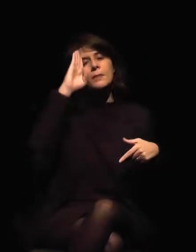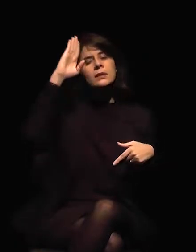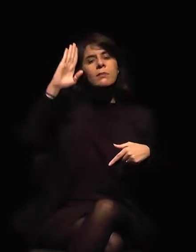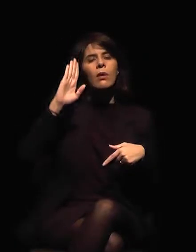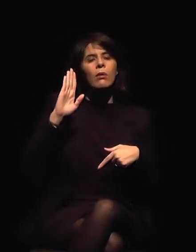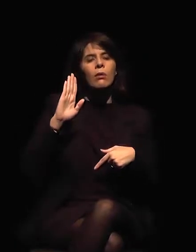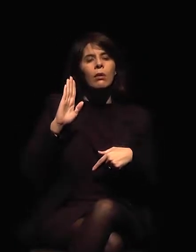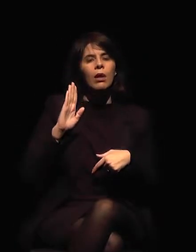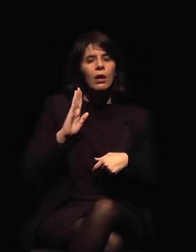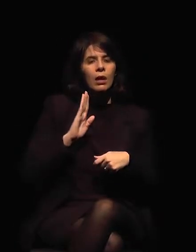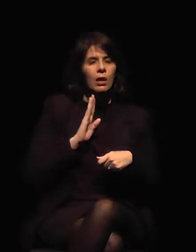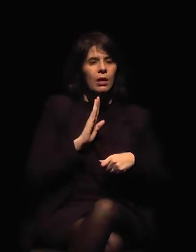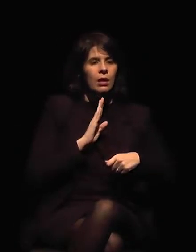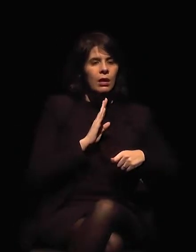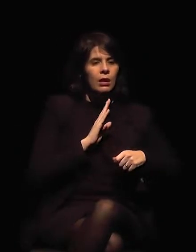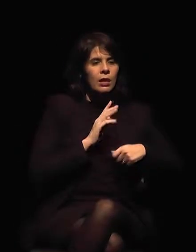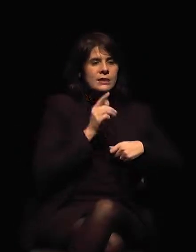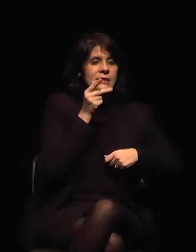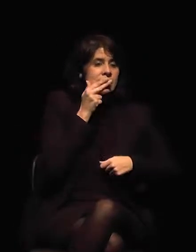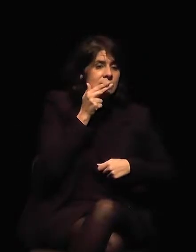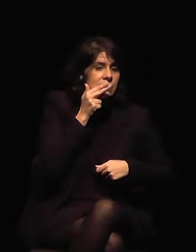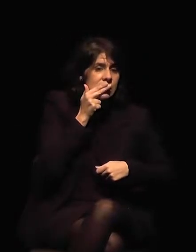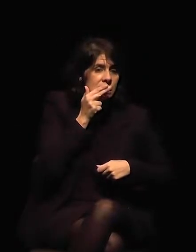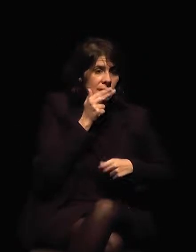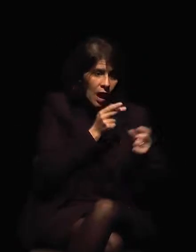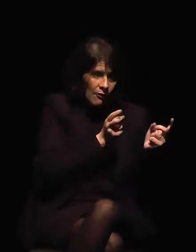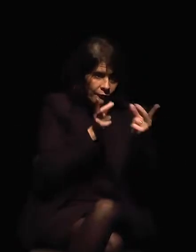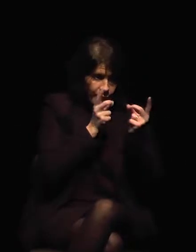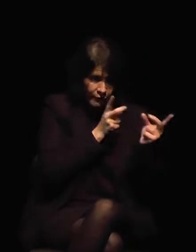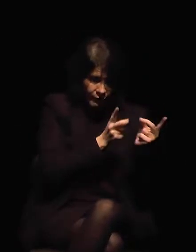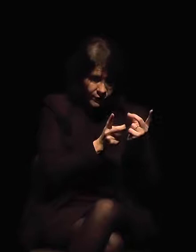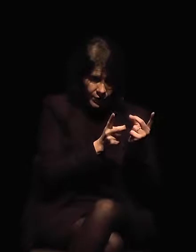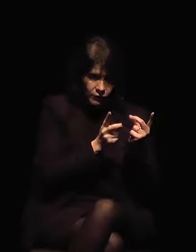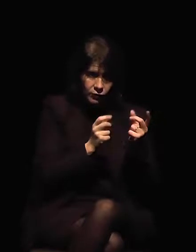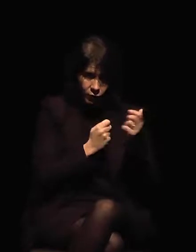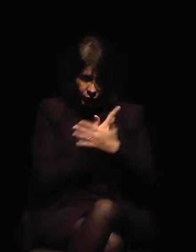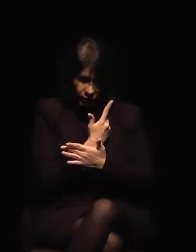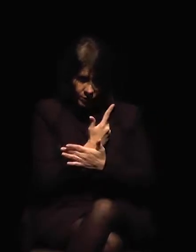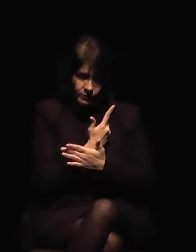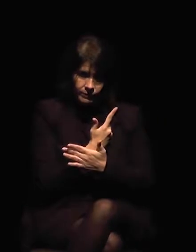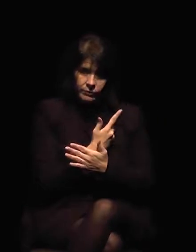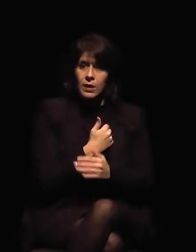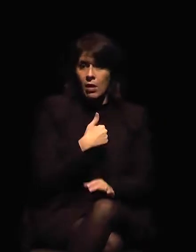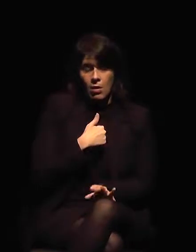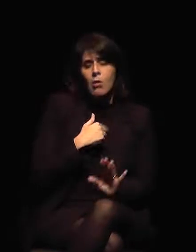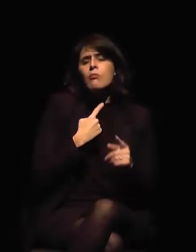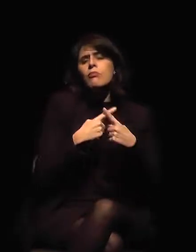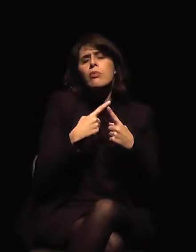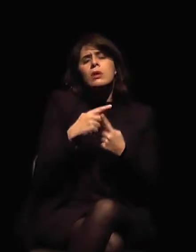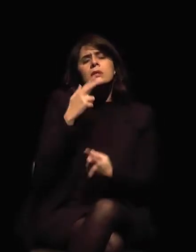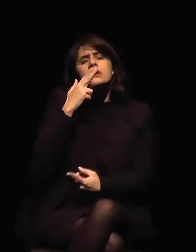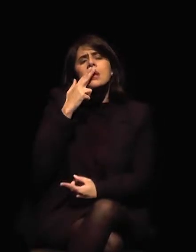cigarrillos, porque aún los que no fuman, los no fumadores, y yo soy un no fumador,